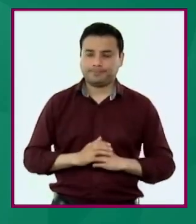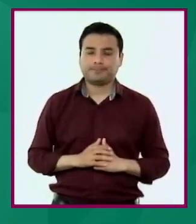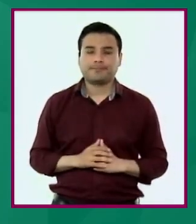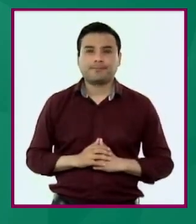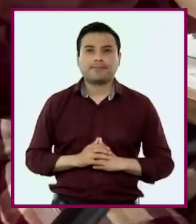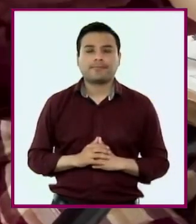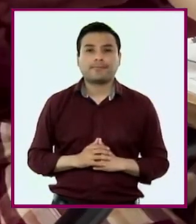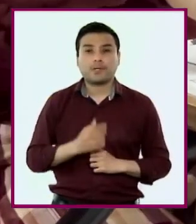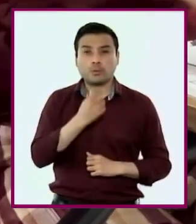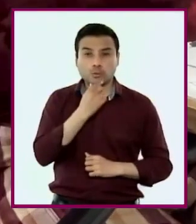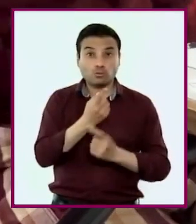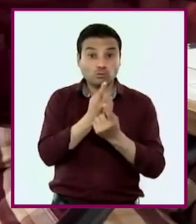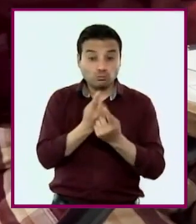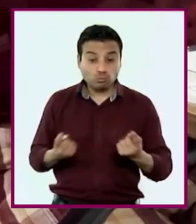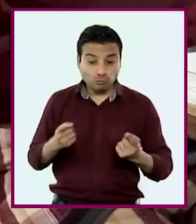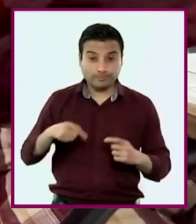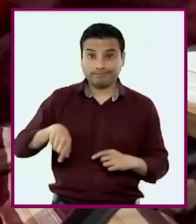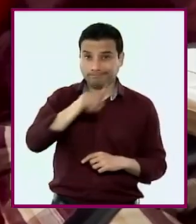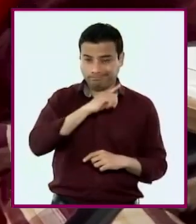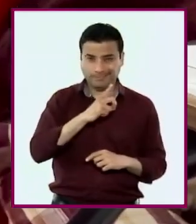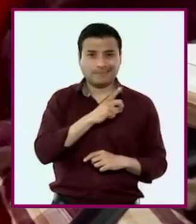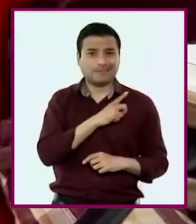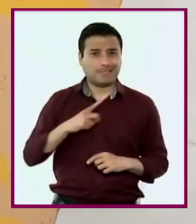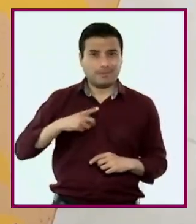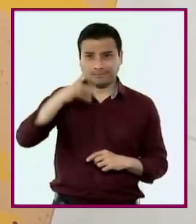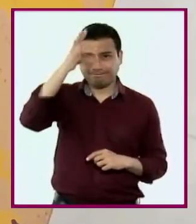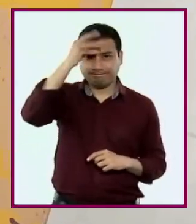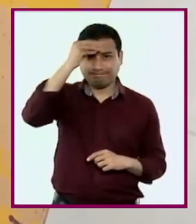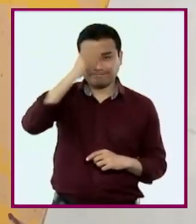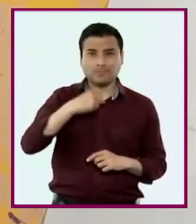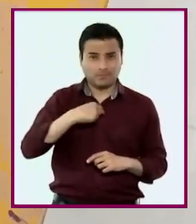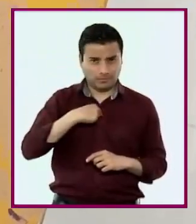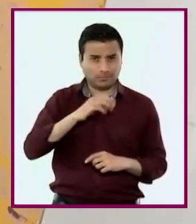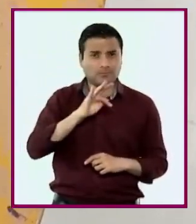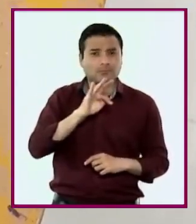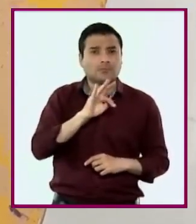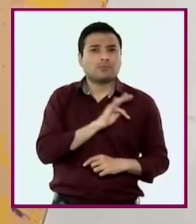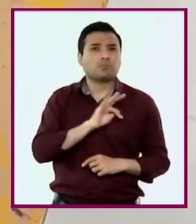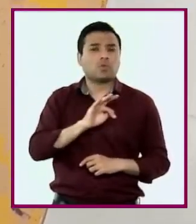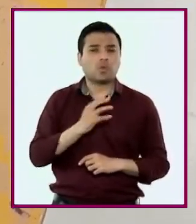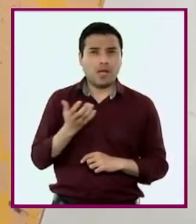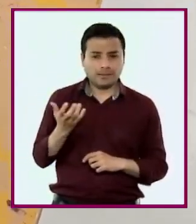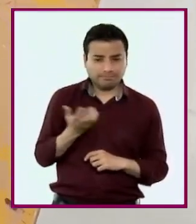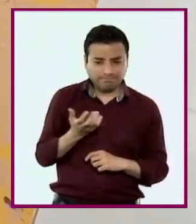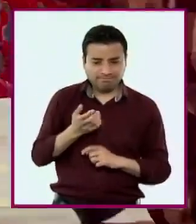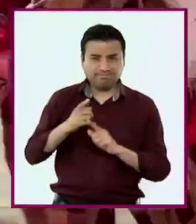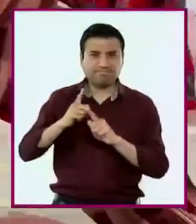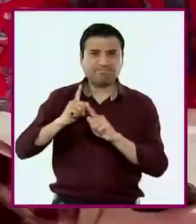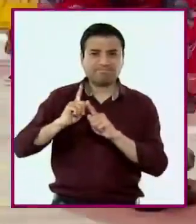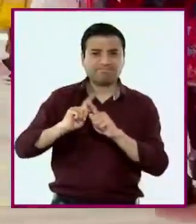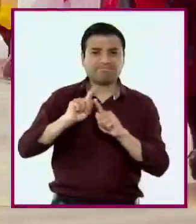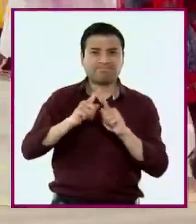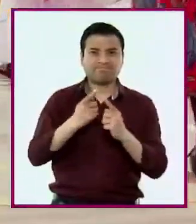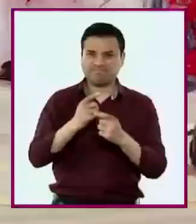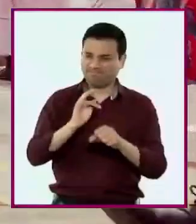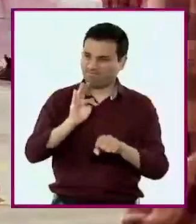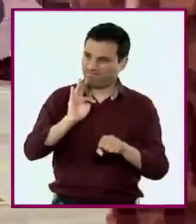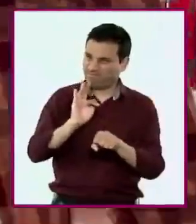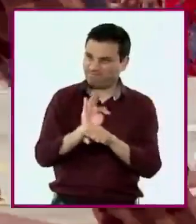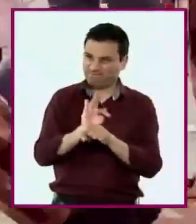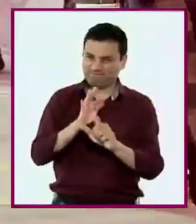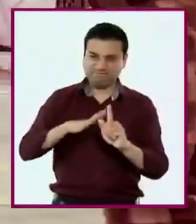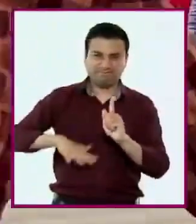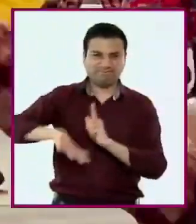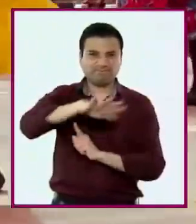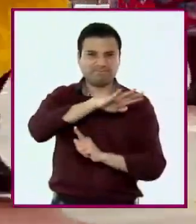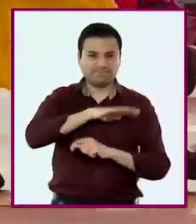y emocional. Las niñas y los niños se reconocerán como agentes sociales e históricos al analizar y